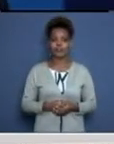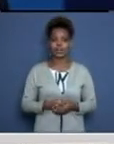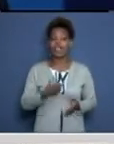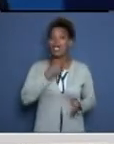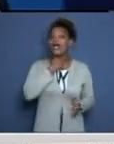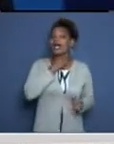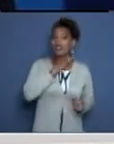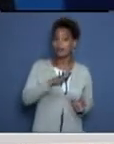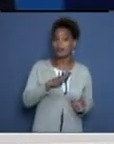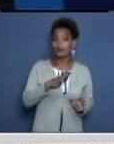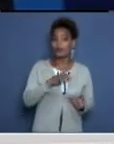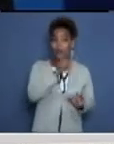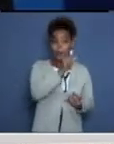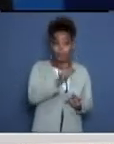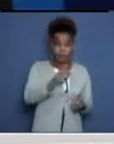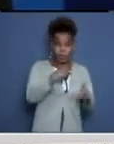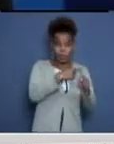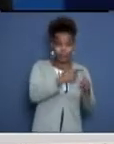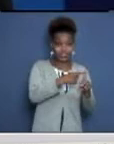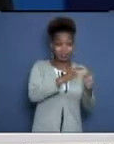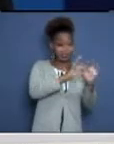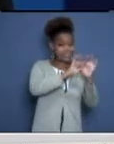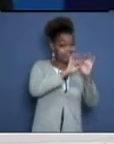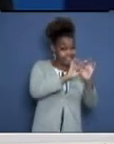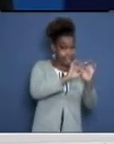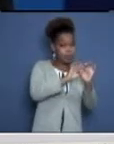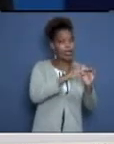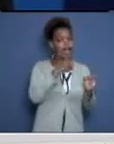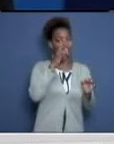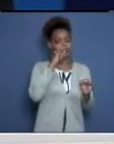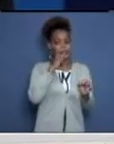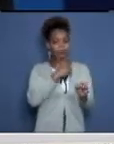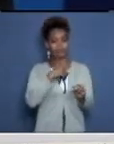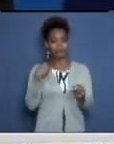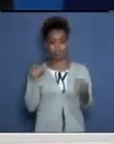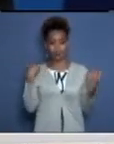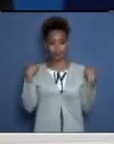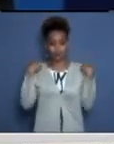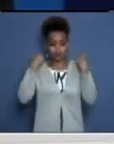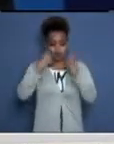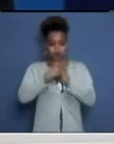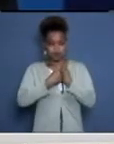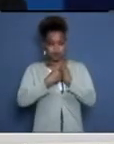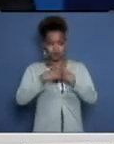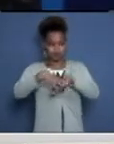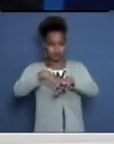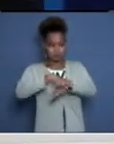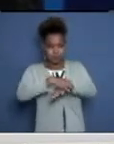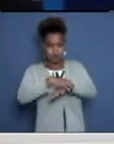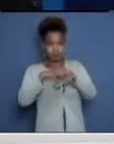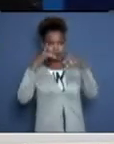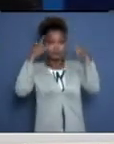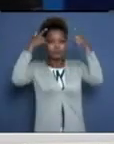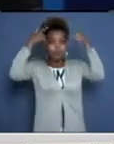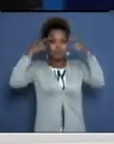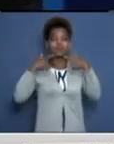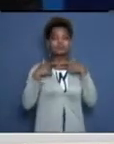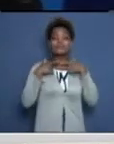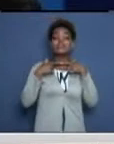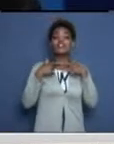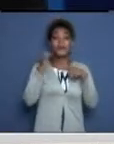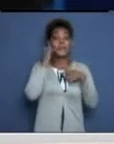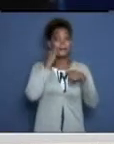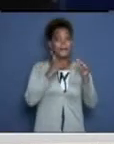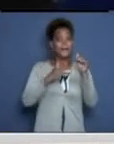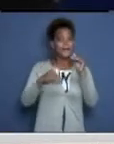grave y crítico. Sí. Los medios de protección personal que requiere el personal de la salud es el uniforme o